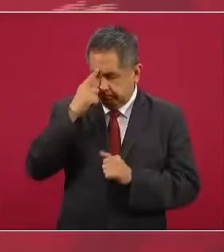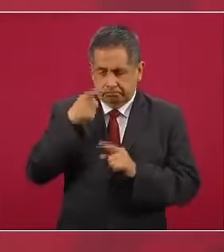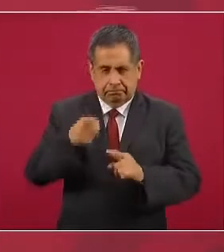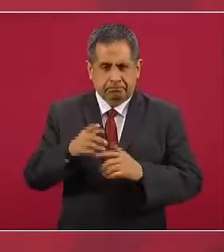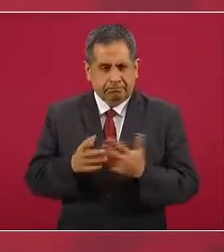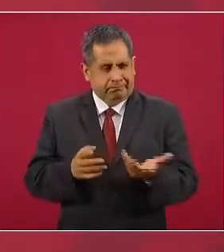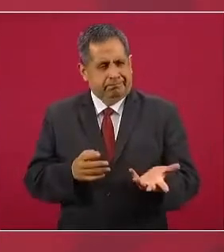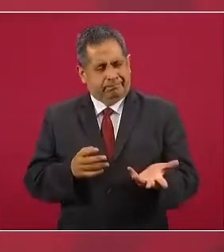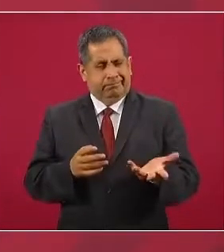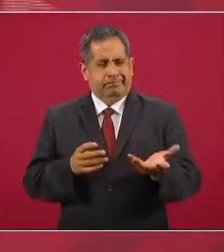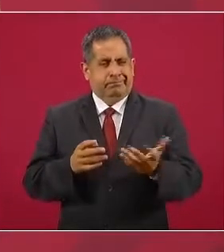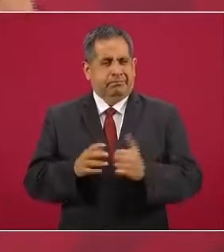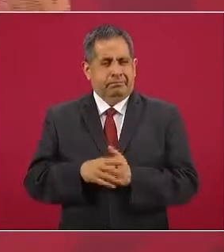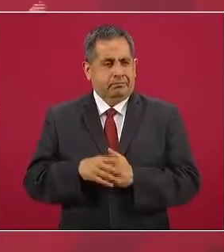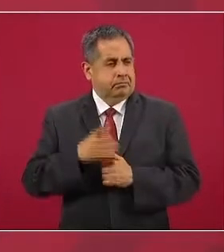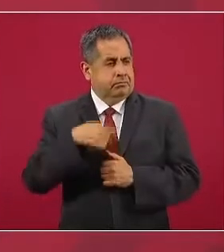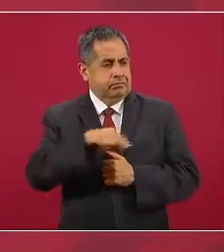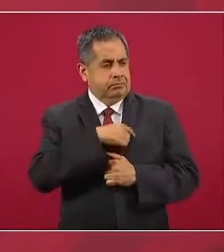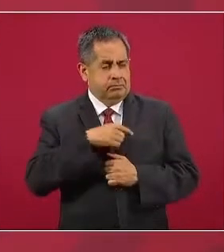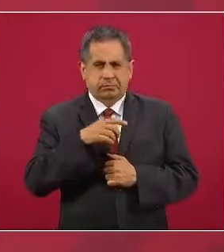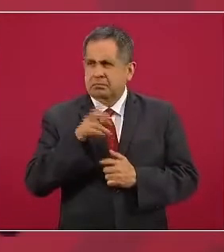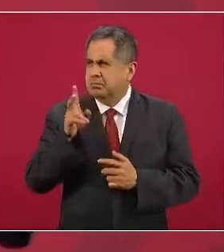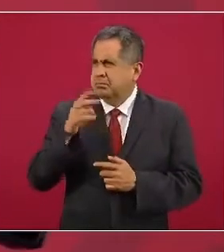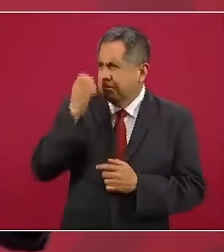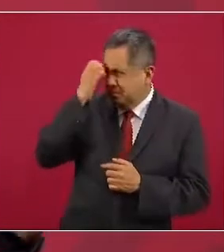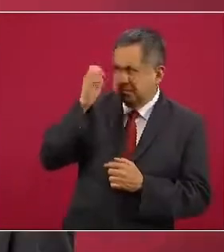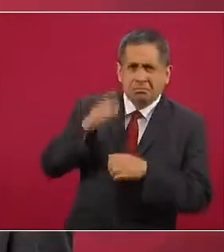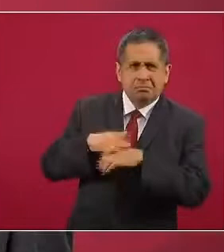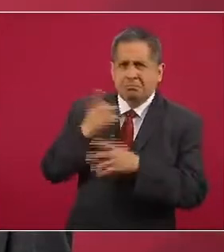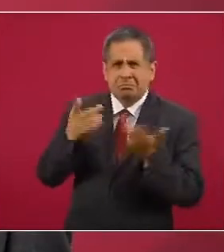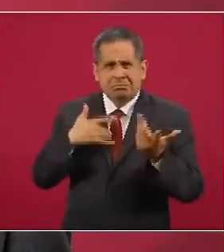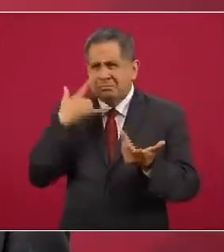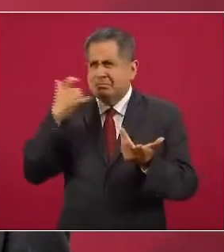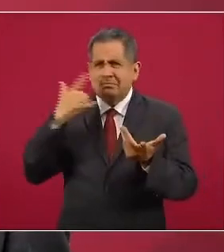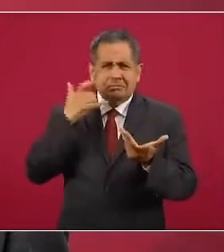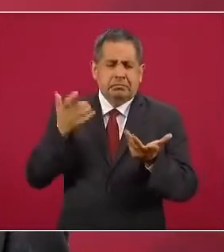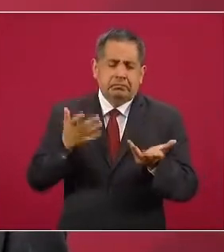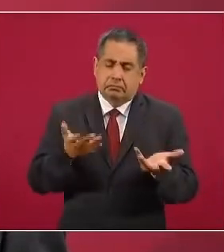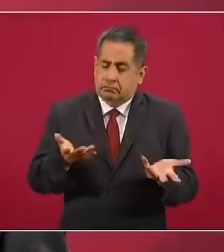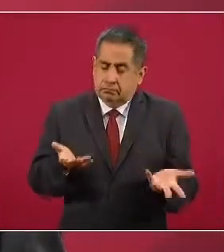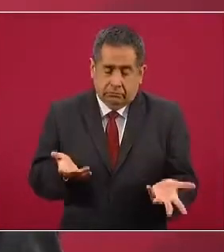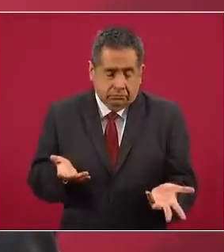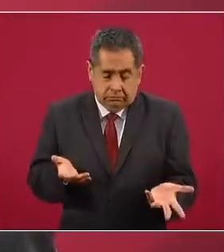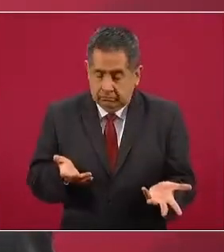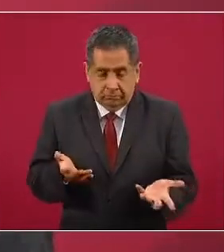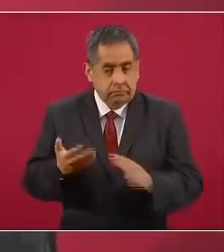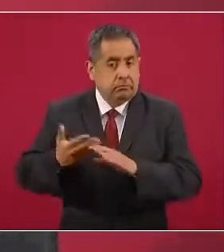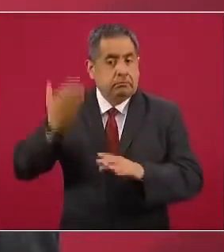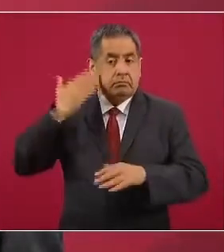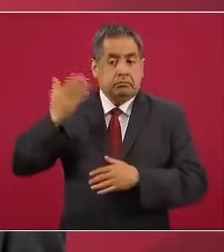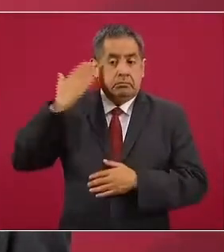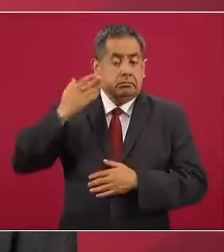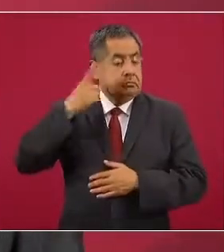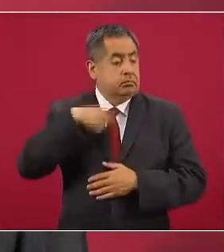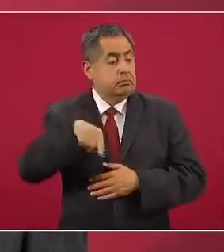Extraña, porque eran muy afanositos,